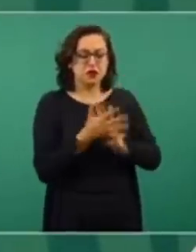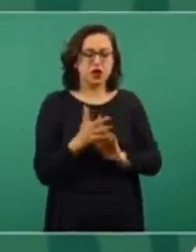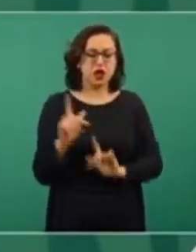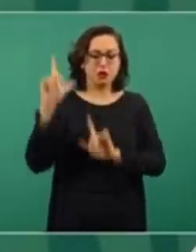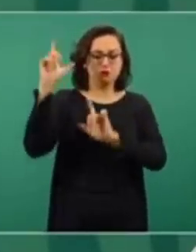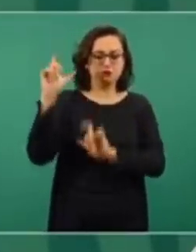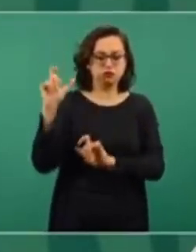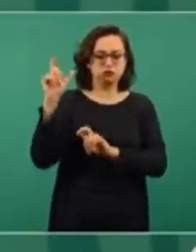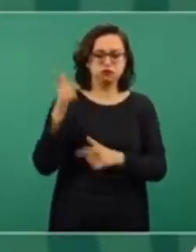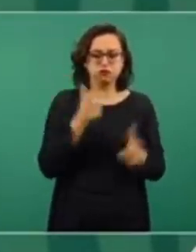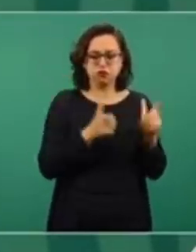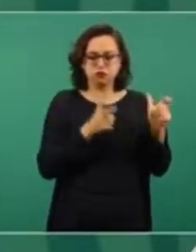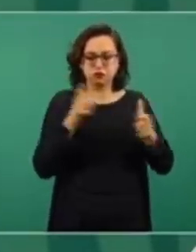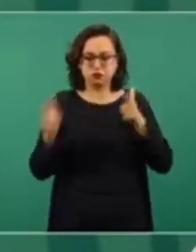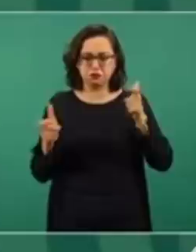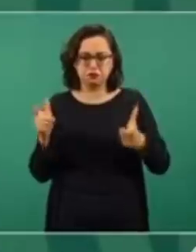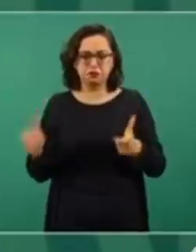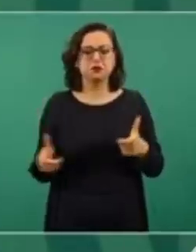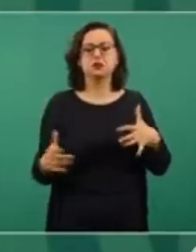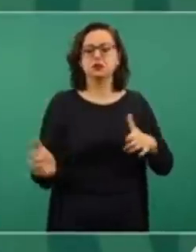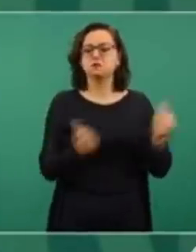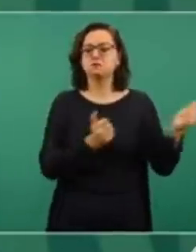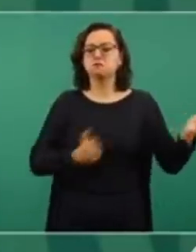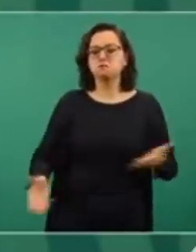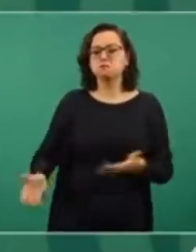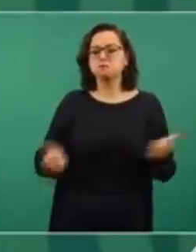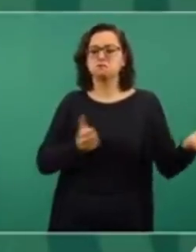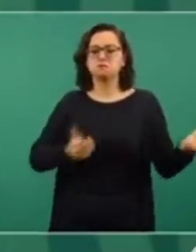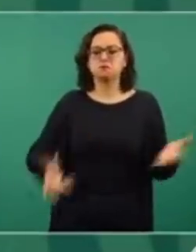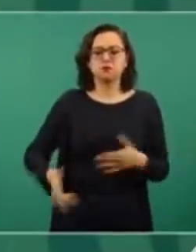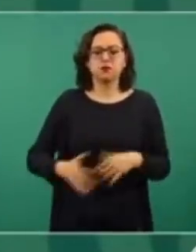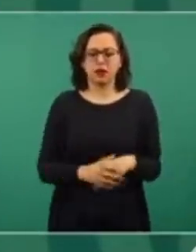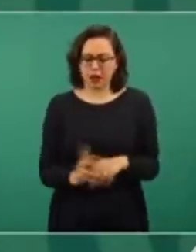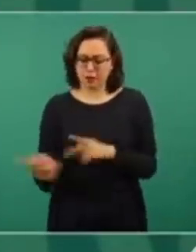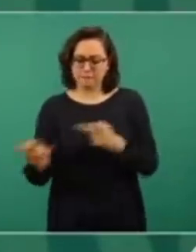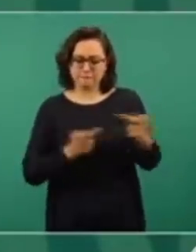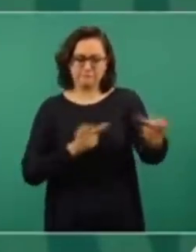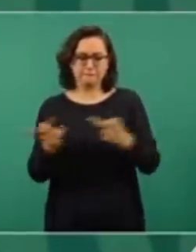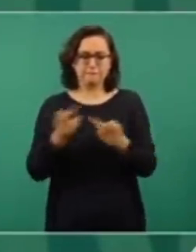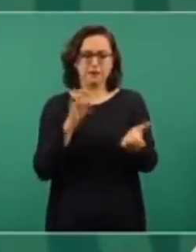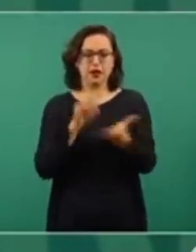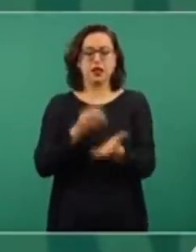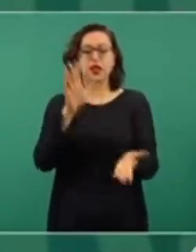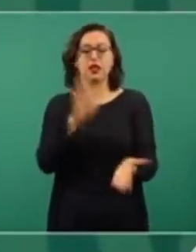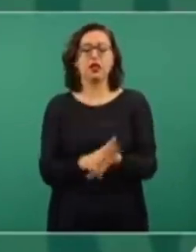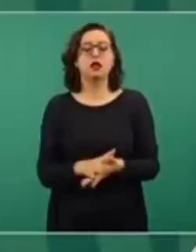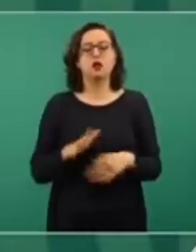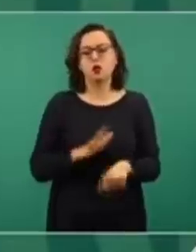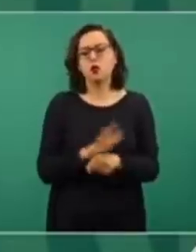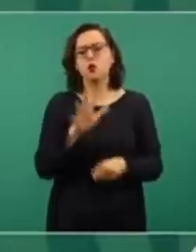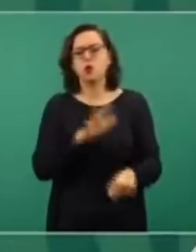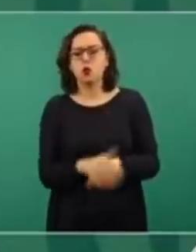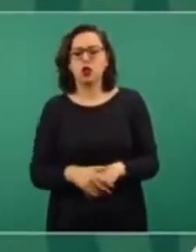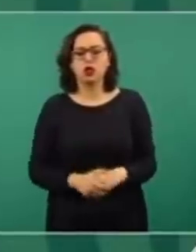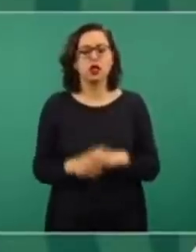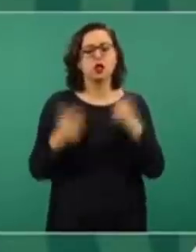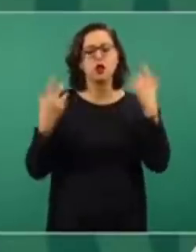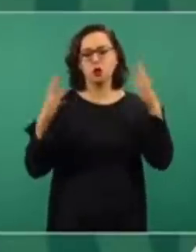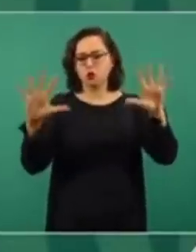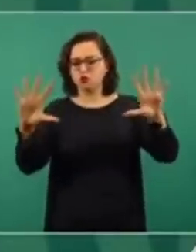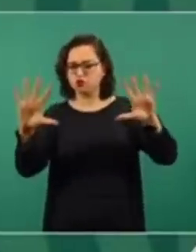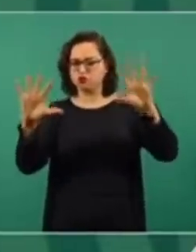a México en un plan que se llamó Rápido y furioso y con esas armas